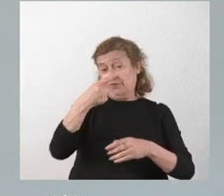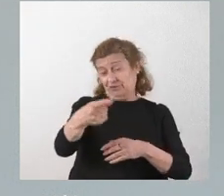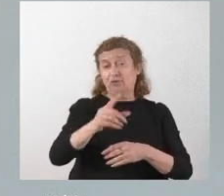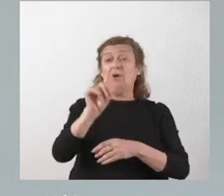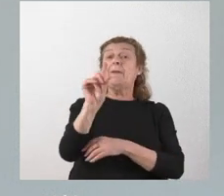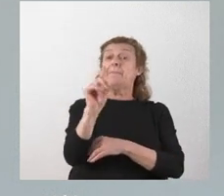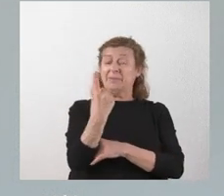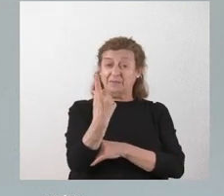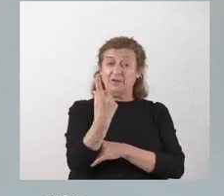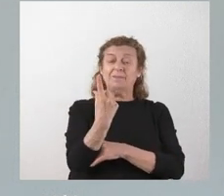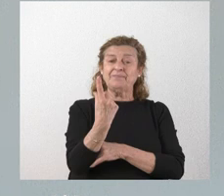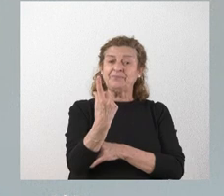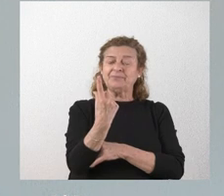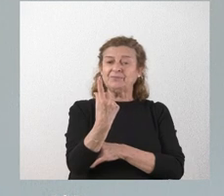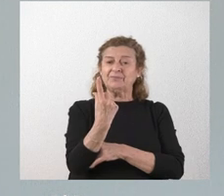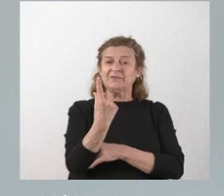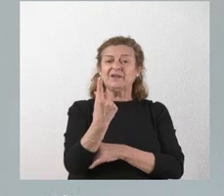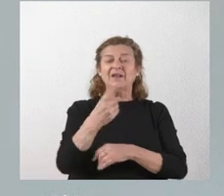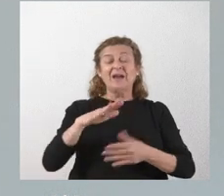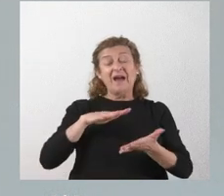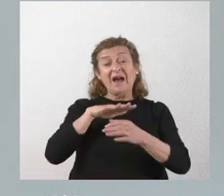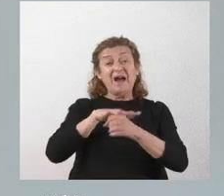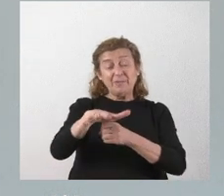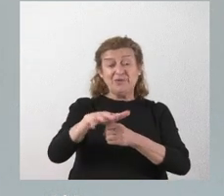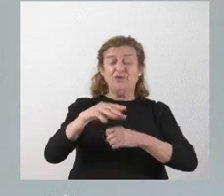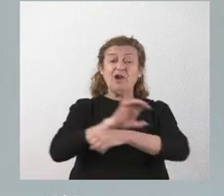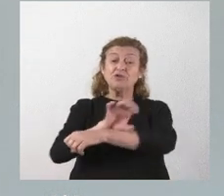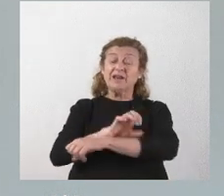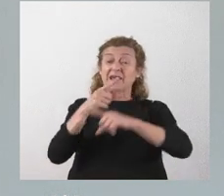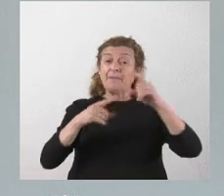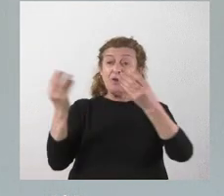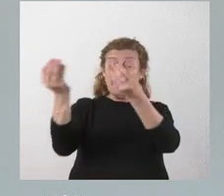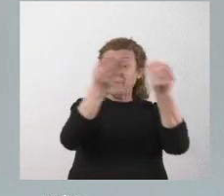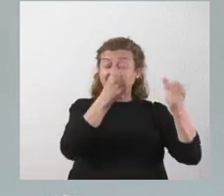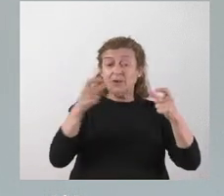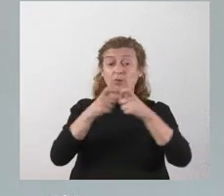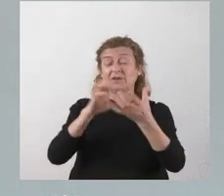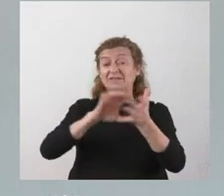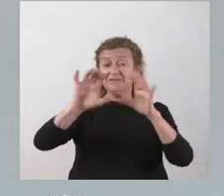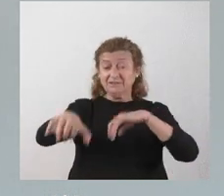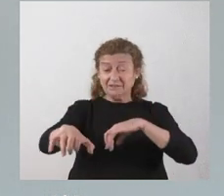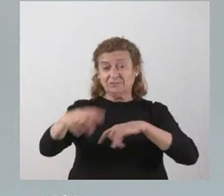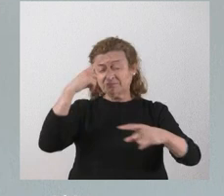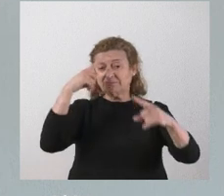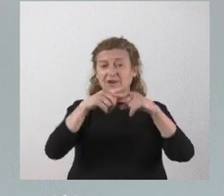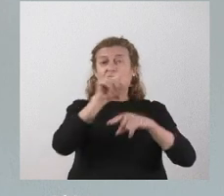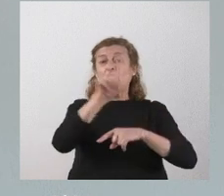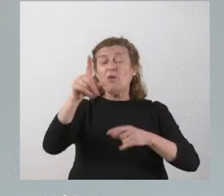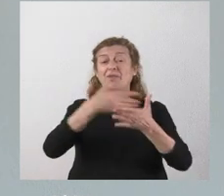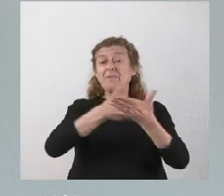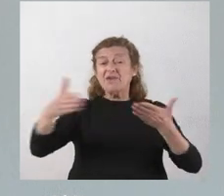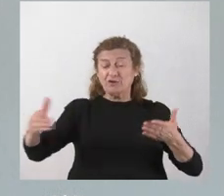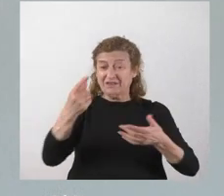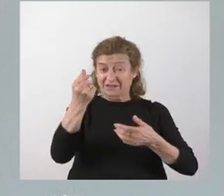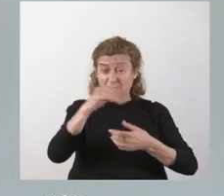primer lugar, en el ámbito de la Consejería de Medio Ambiente, la Junta de Castilla y León destinará 11 millones de euros para el